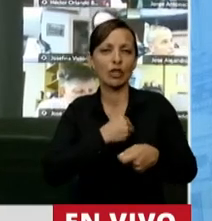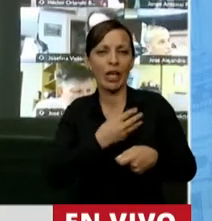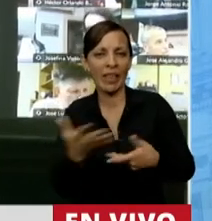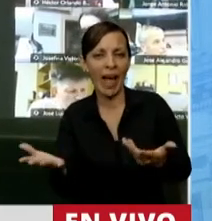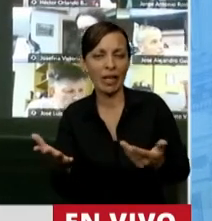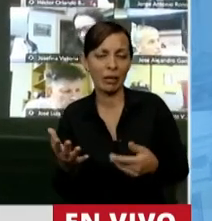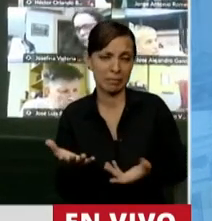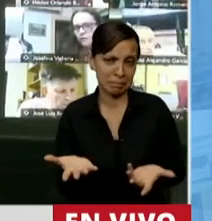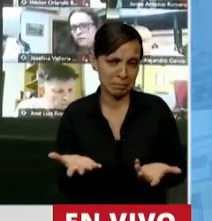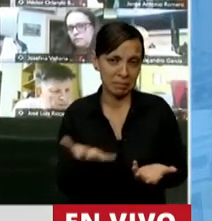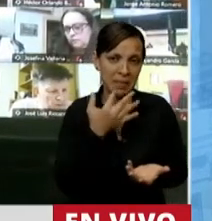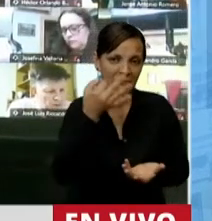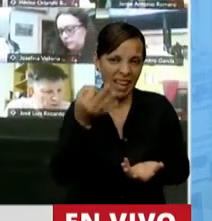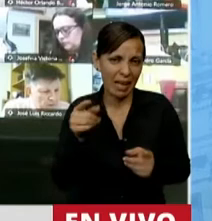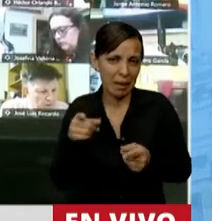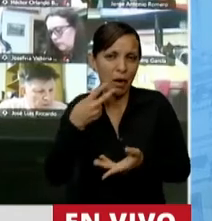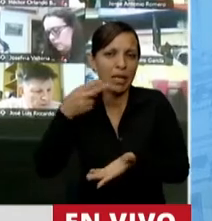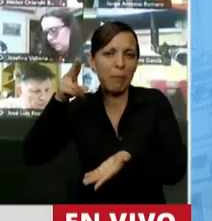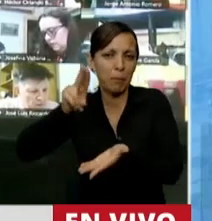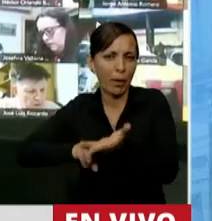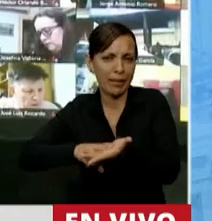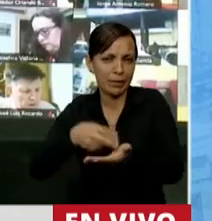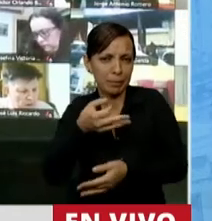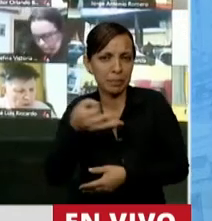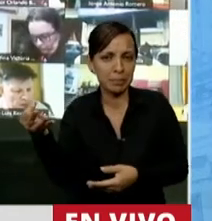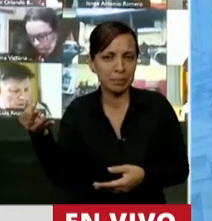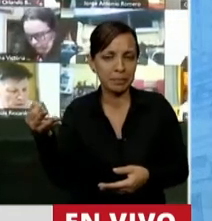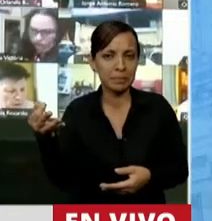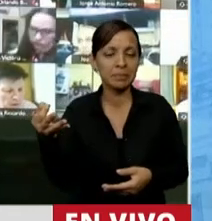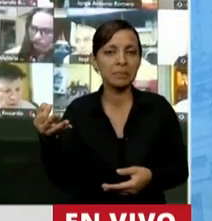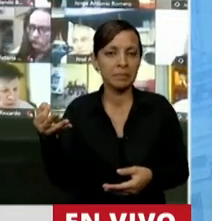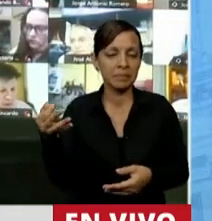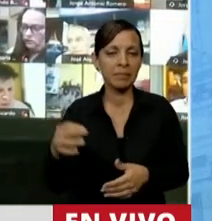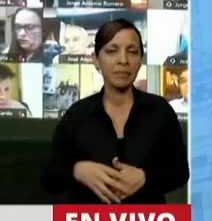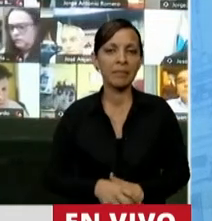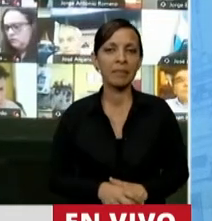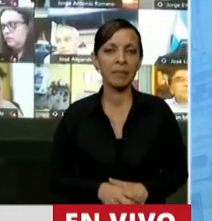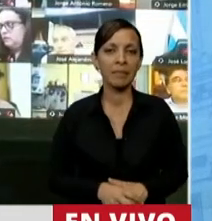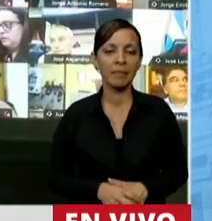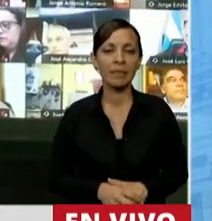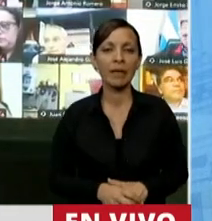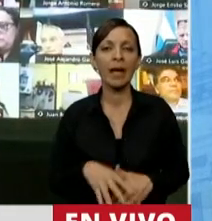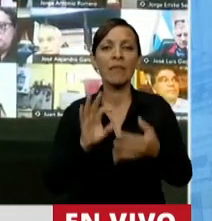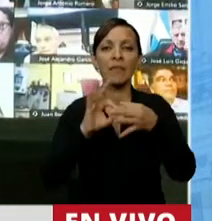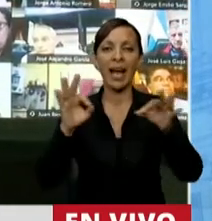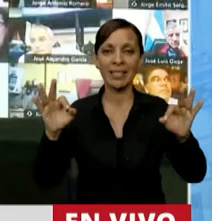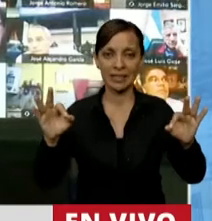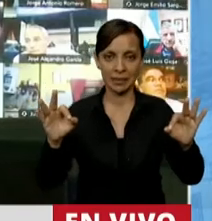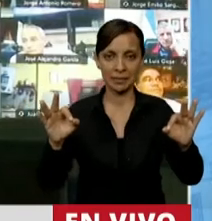es un impuesto a todas luces, desde la frase